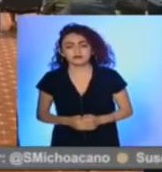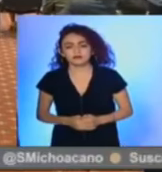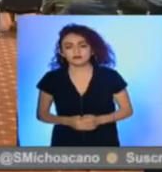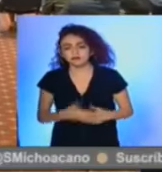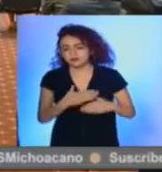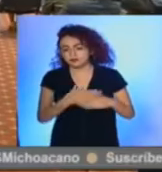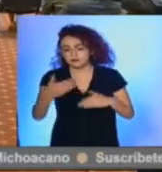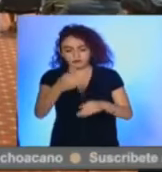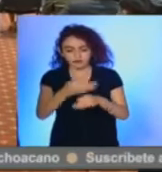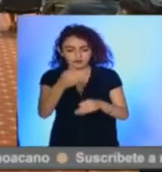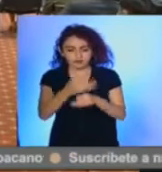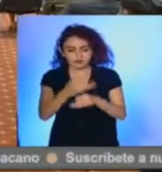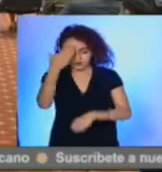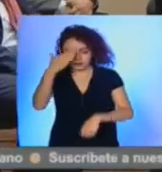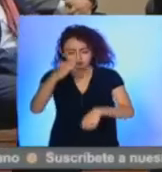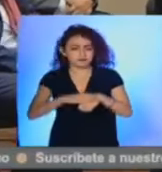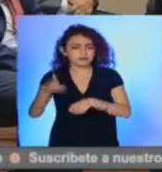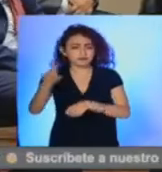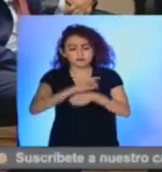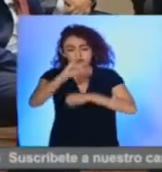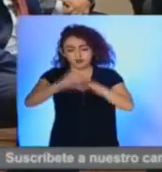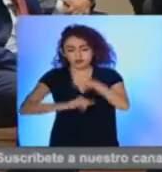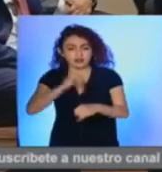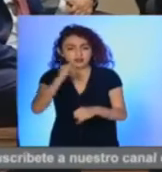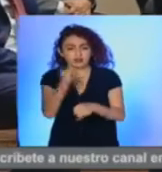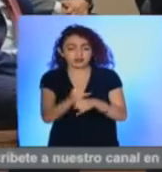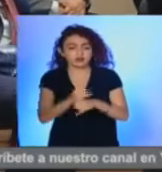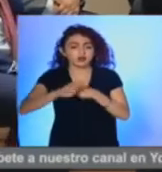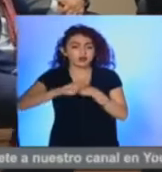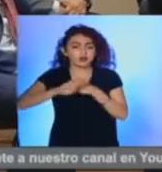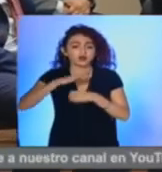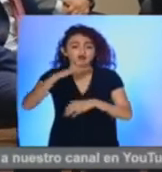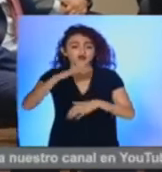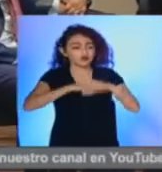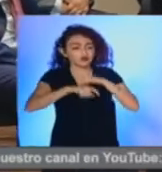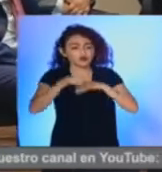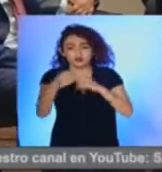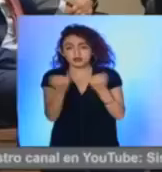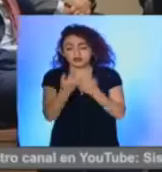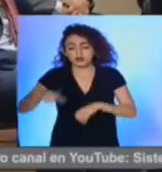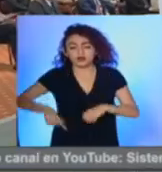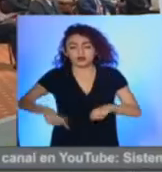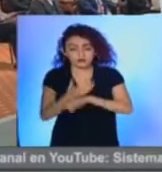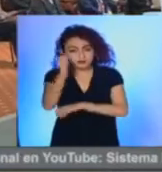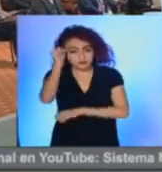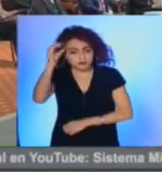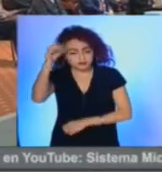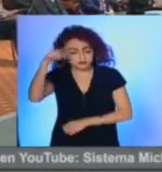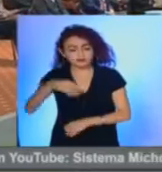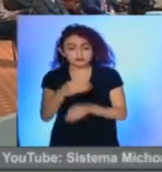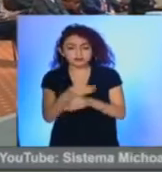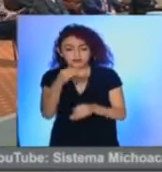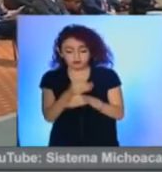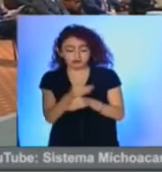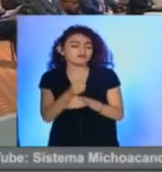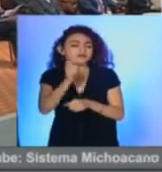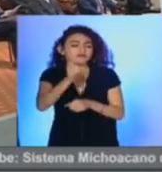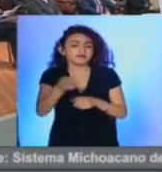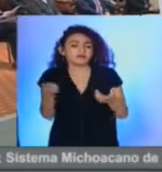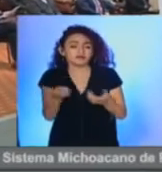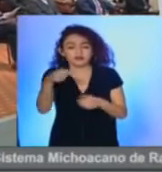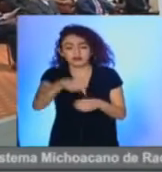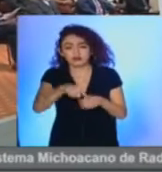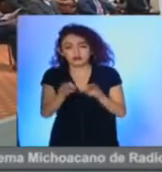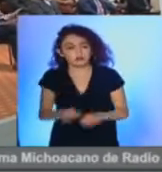Durante la ceremonia de conmemoración del Día Internacional contra la Corrupción, el mandatario estatal Silvanorio Lesconejo señaló que